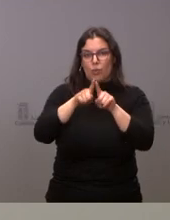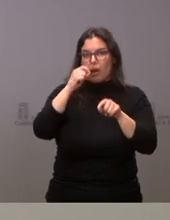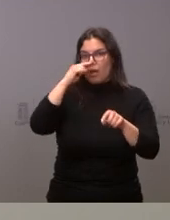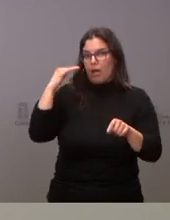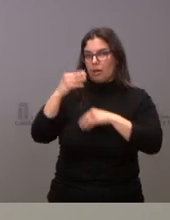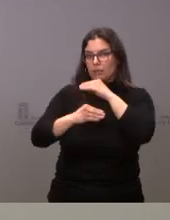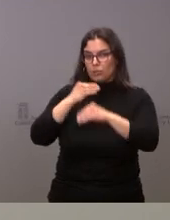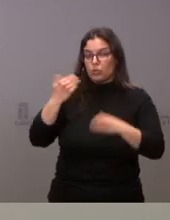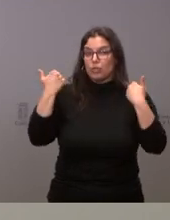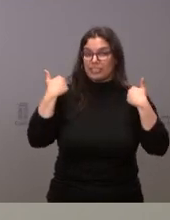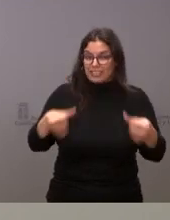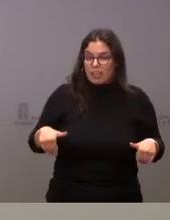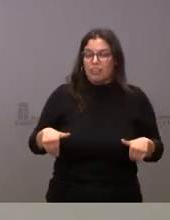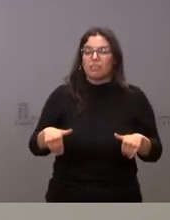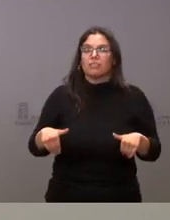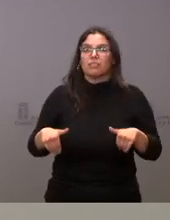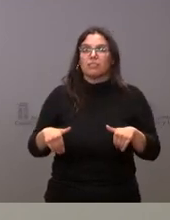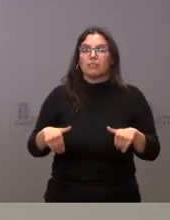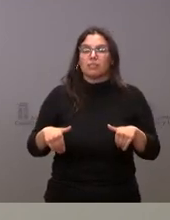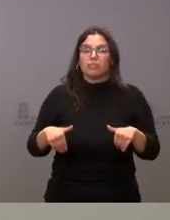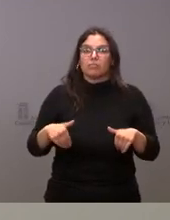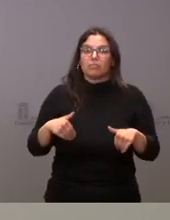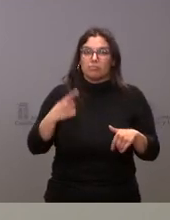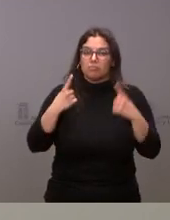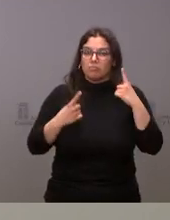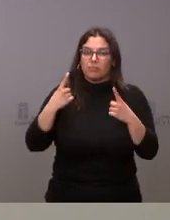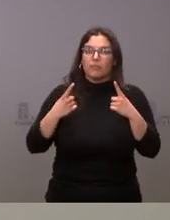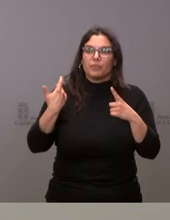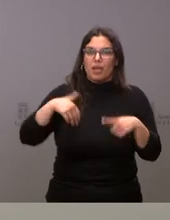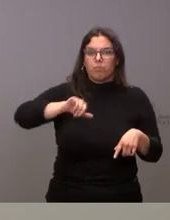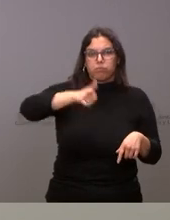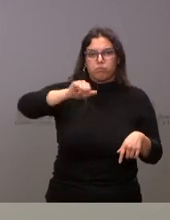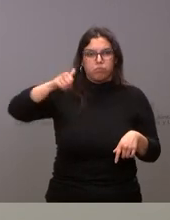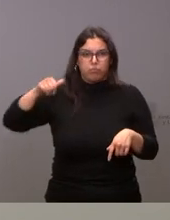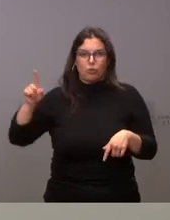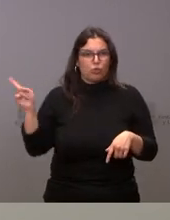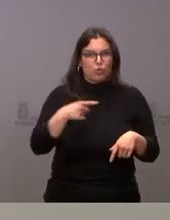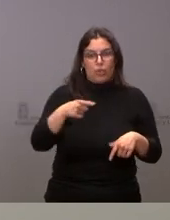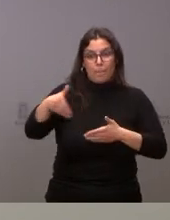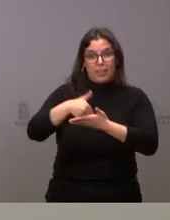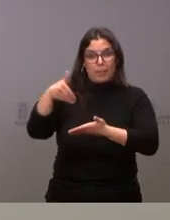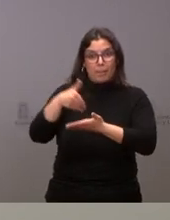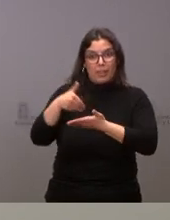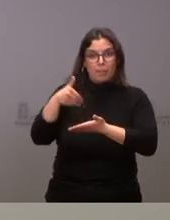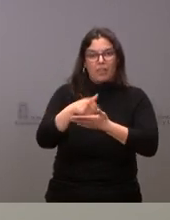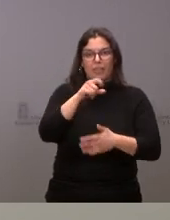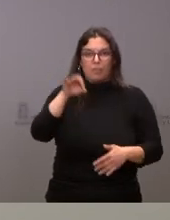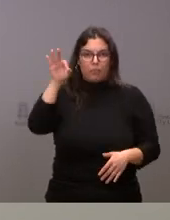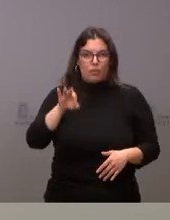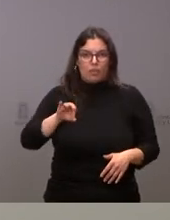donde ya llevamos algún año más donde hemos concedido en su integridad todas las solicitudes presentadas que han cumplido las condiciones